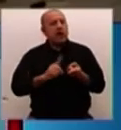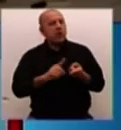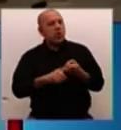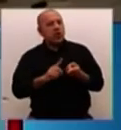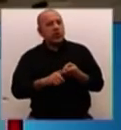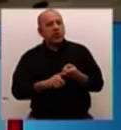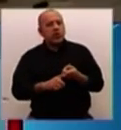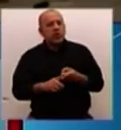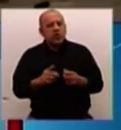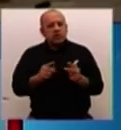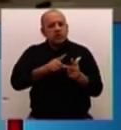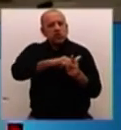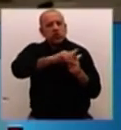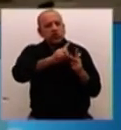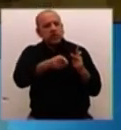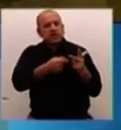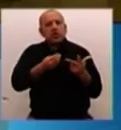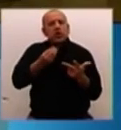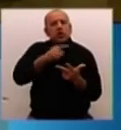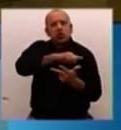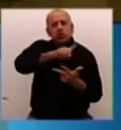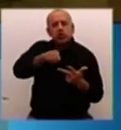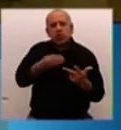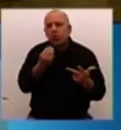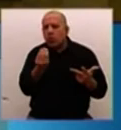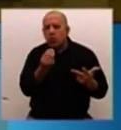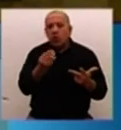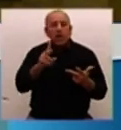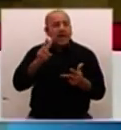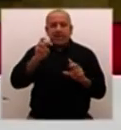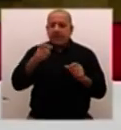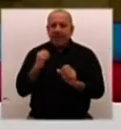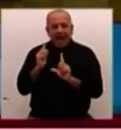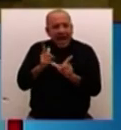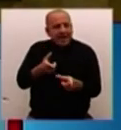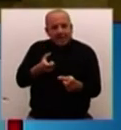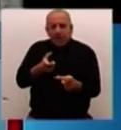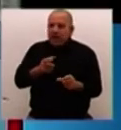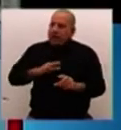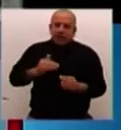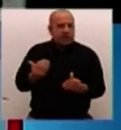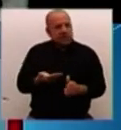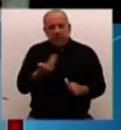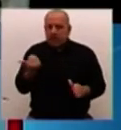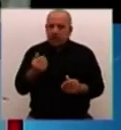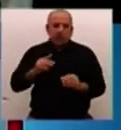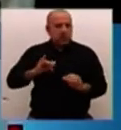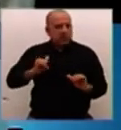importante es que todo el mundo se mantuvo en el tono del desarme y de el cese unilateral y bilateral